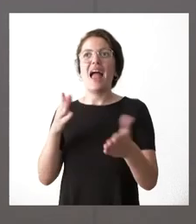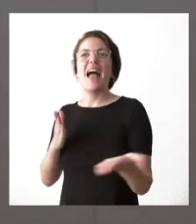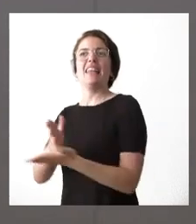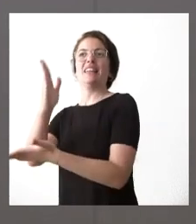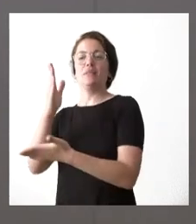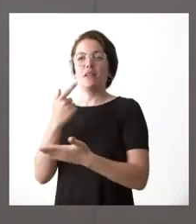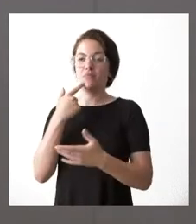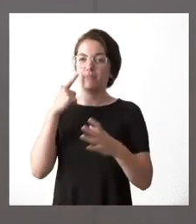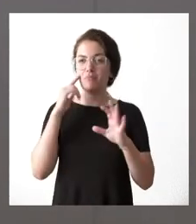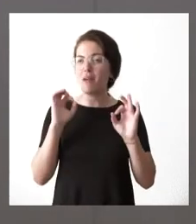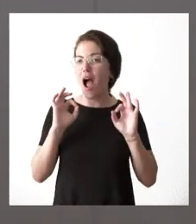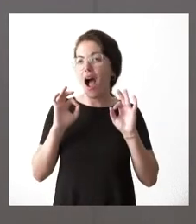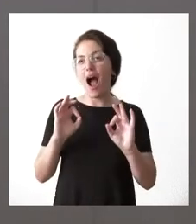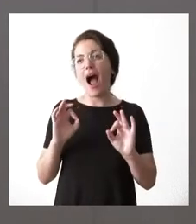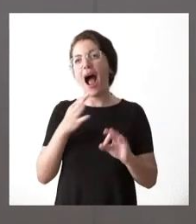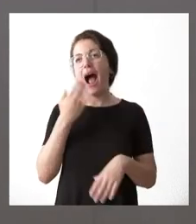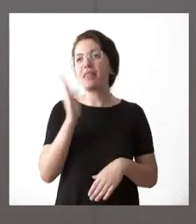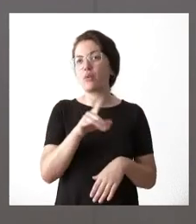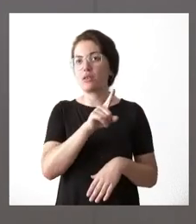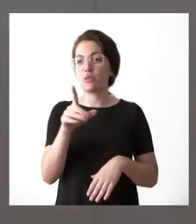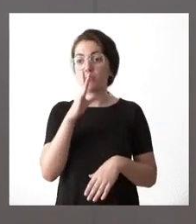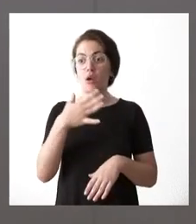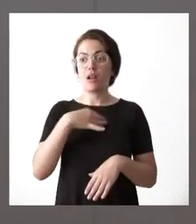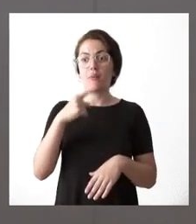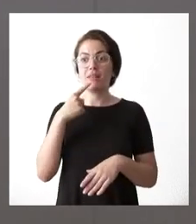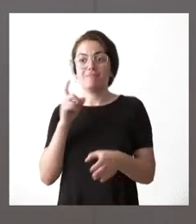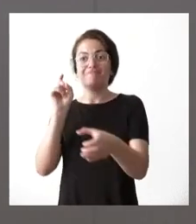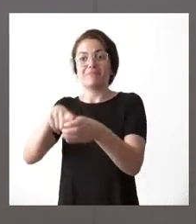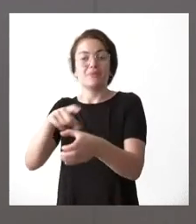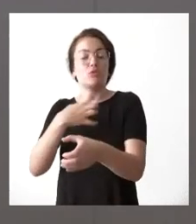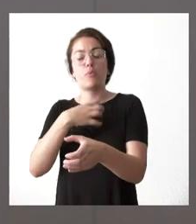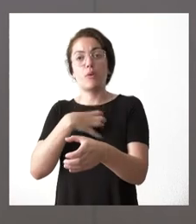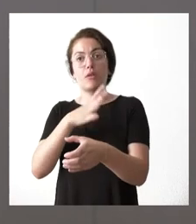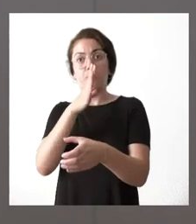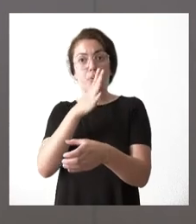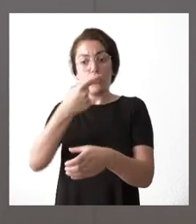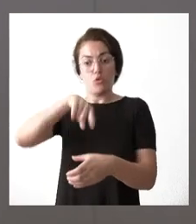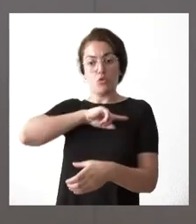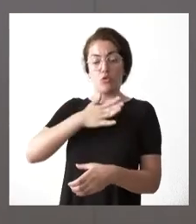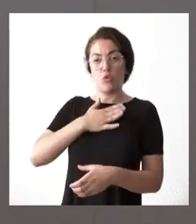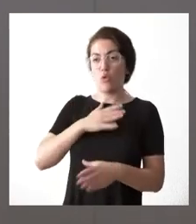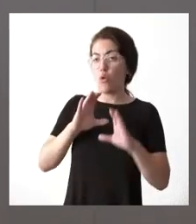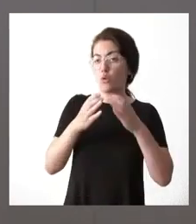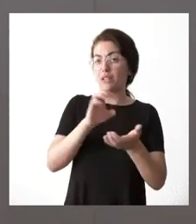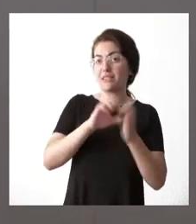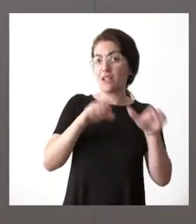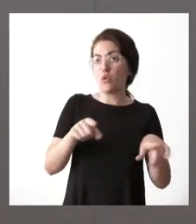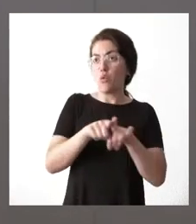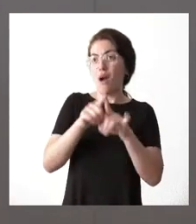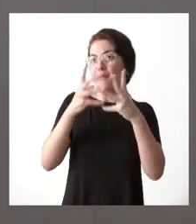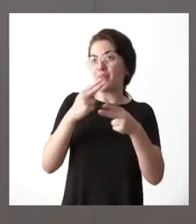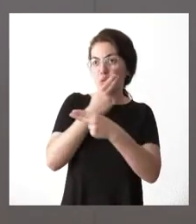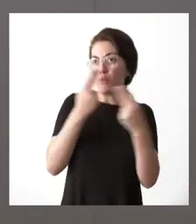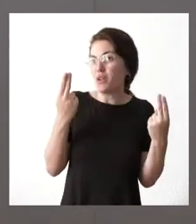porque no podemos intervenir desde el punto de vista de que sea nosotros la Junta de Castilla y León la Administración Pública pero ni ninguna